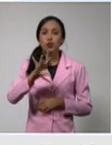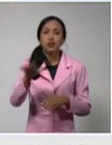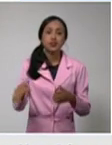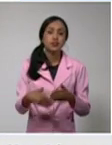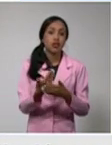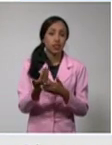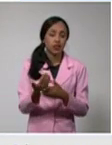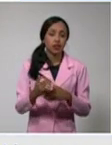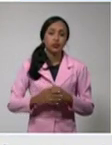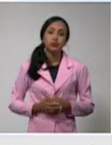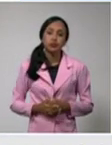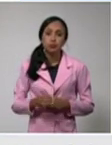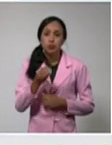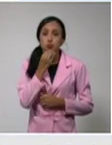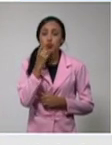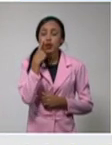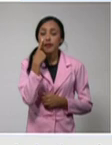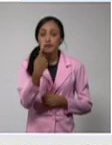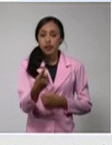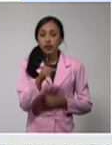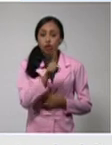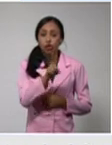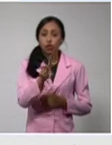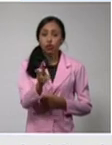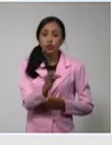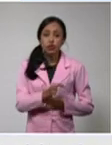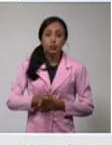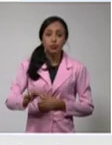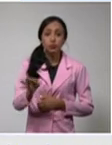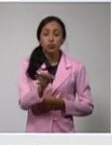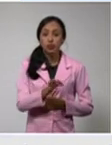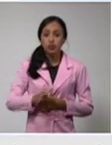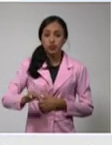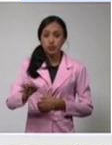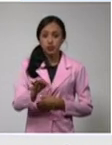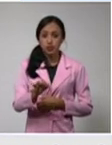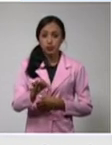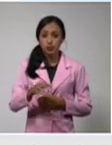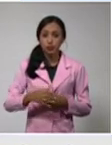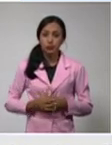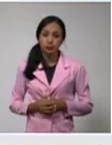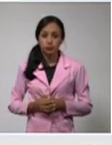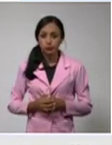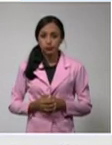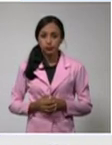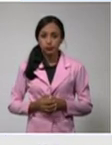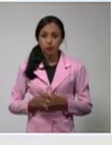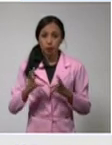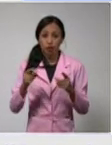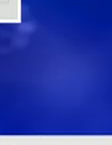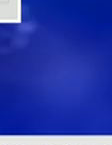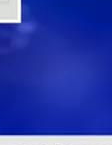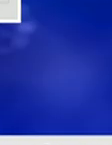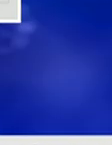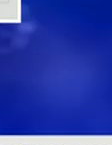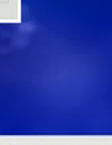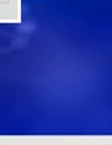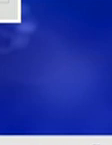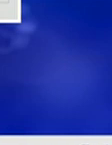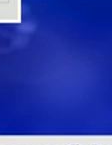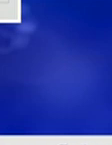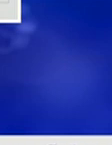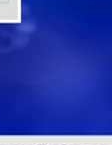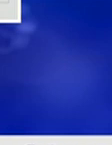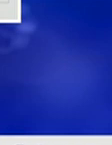Ahí ustedes tienen los 12 municipios con tasas más elevadas, con las tasas más elevadas de Cuba en los